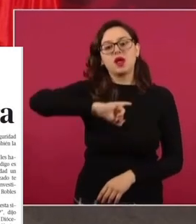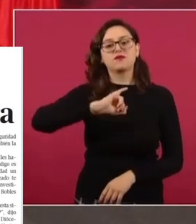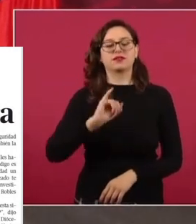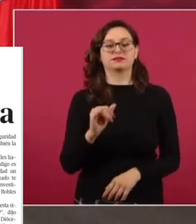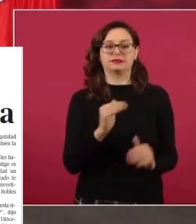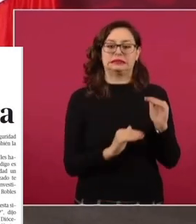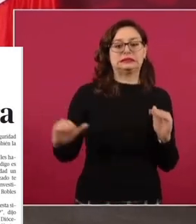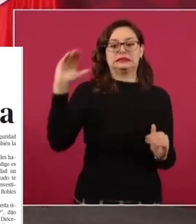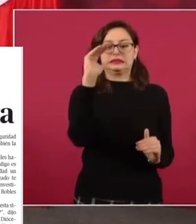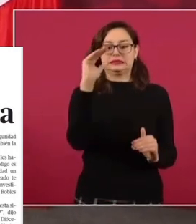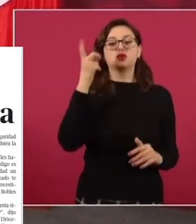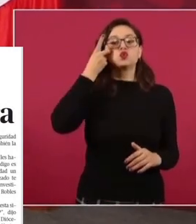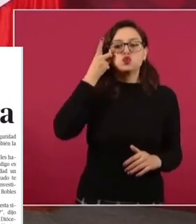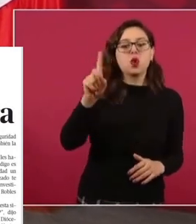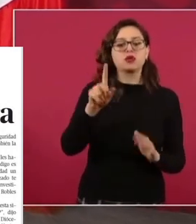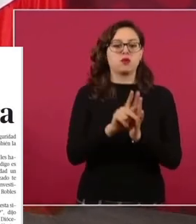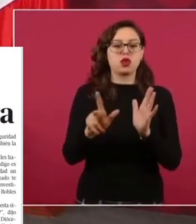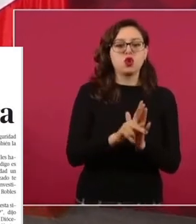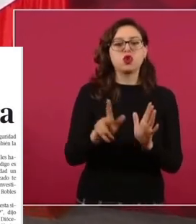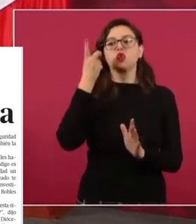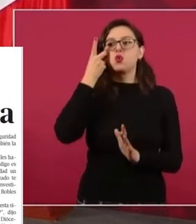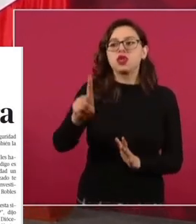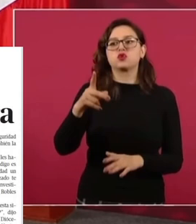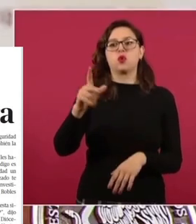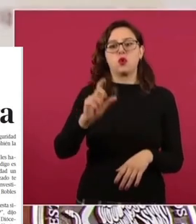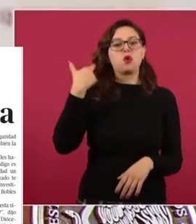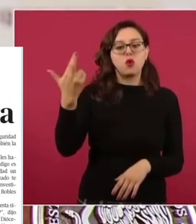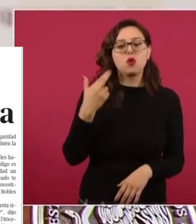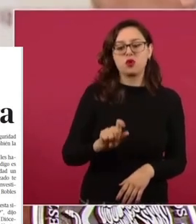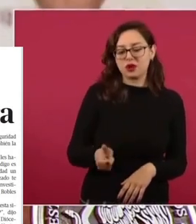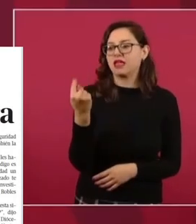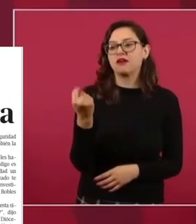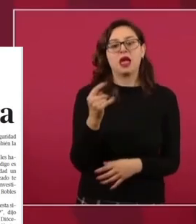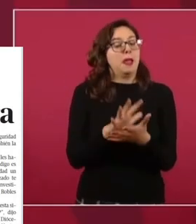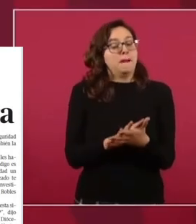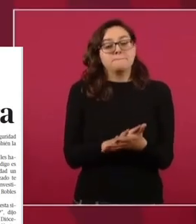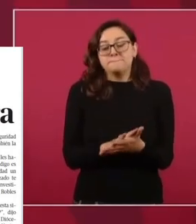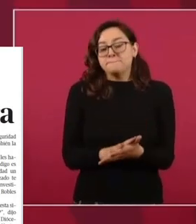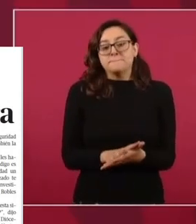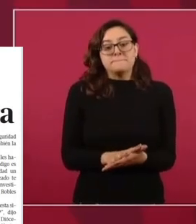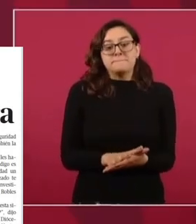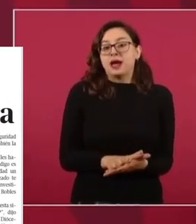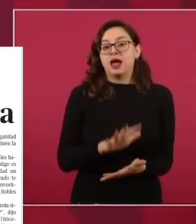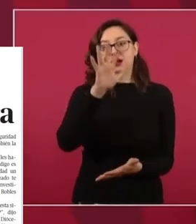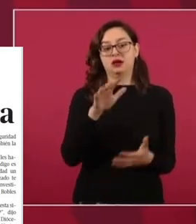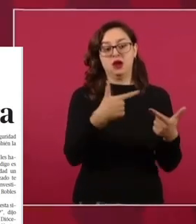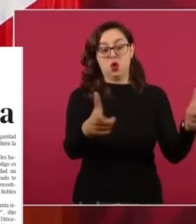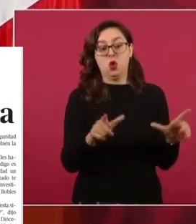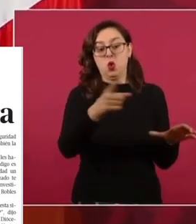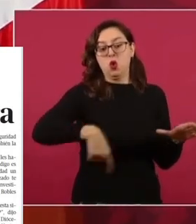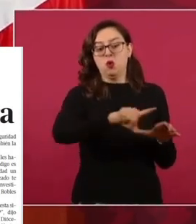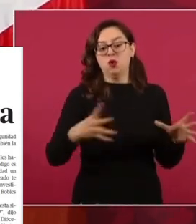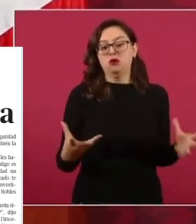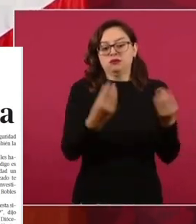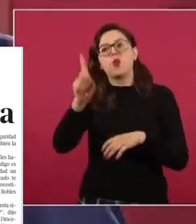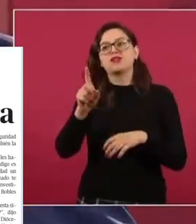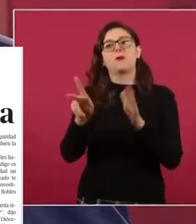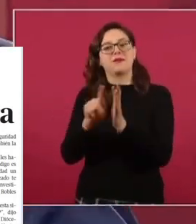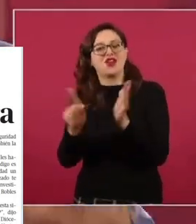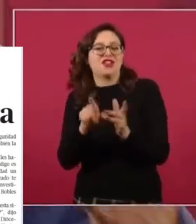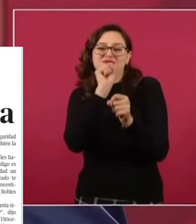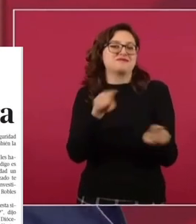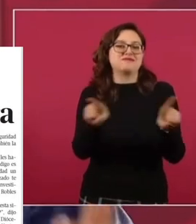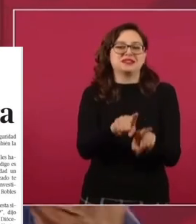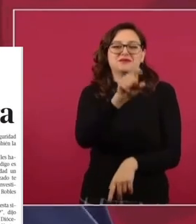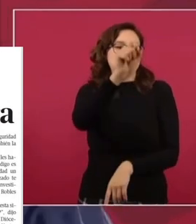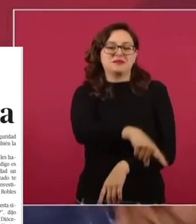los dueños de la mayoría de los medios de comunicación formaban parte del grupo dominante durante el periodo neoliberal. Por